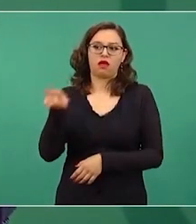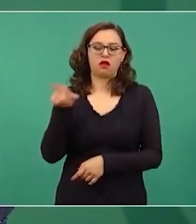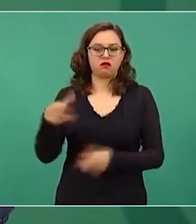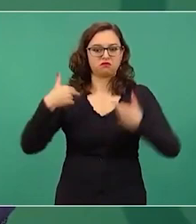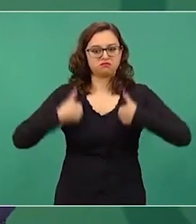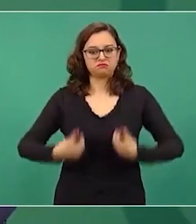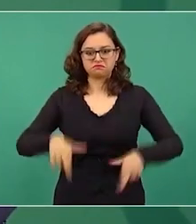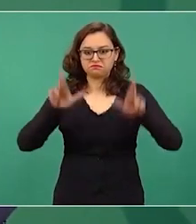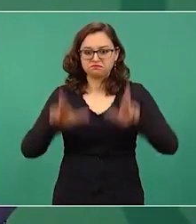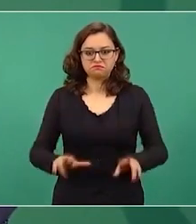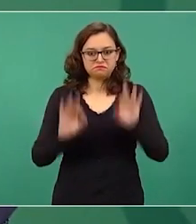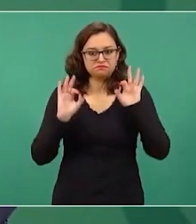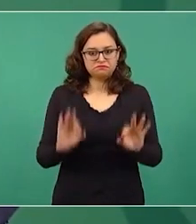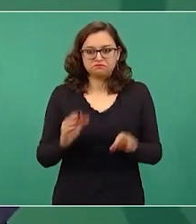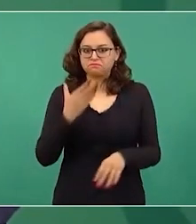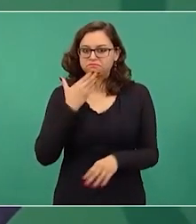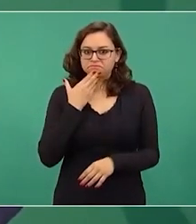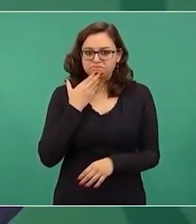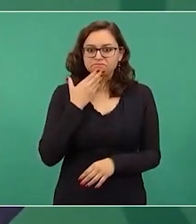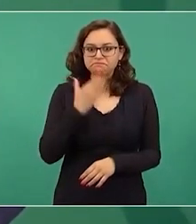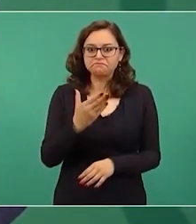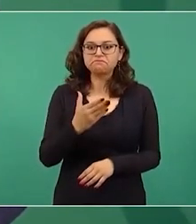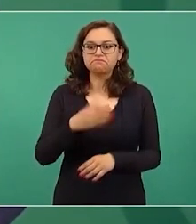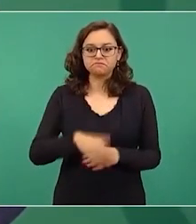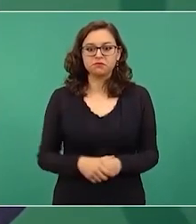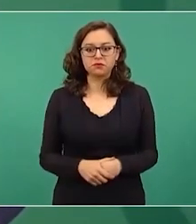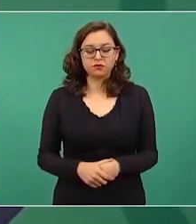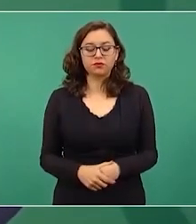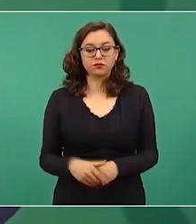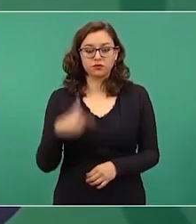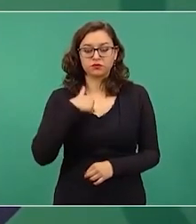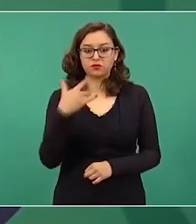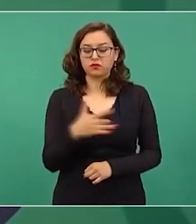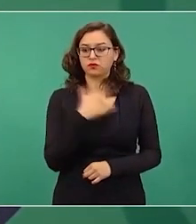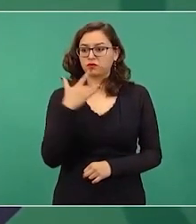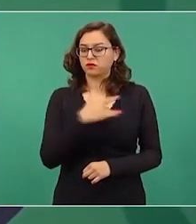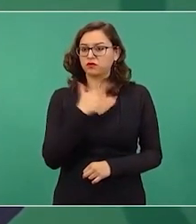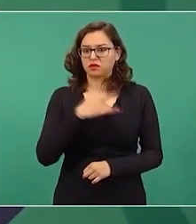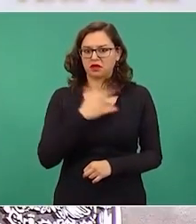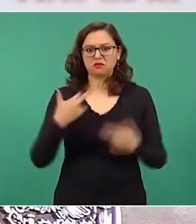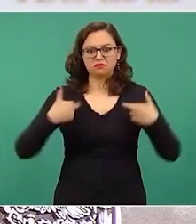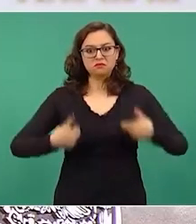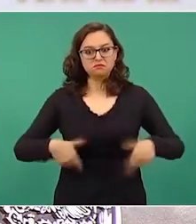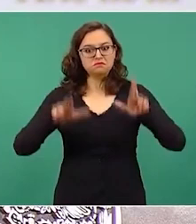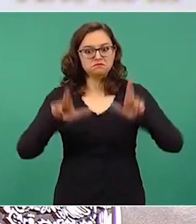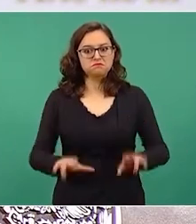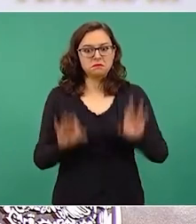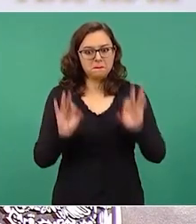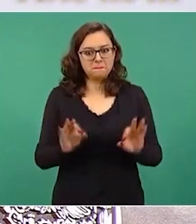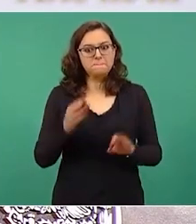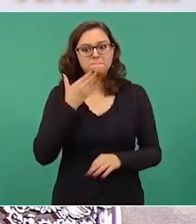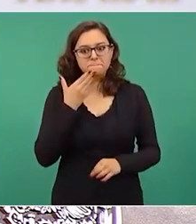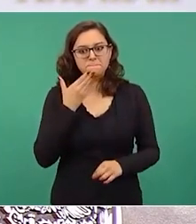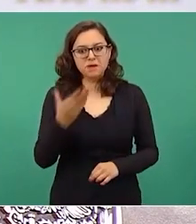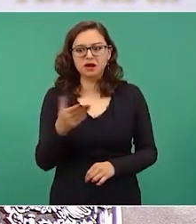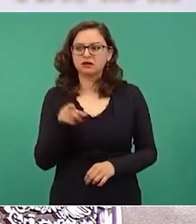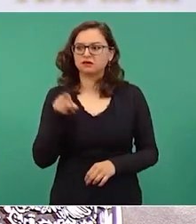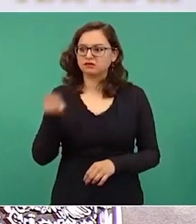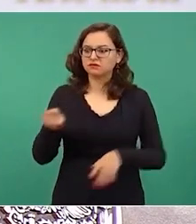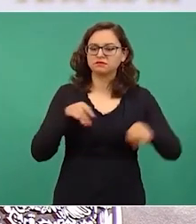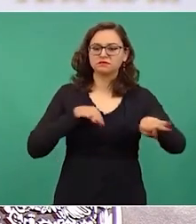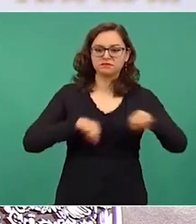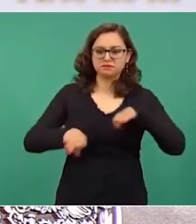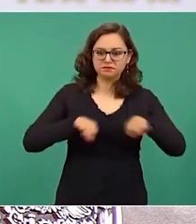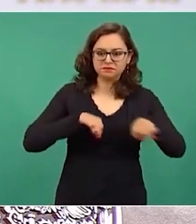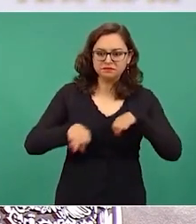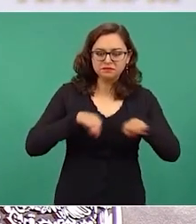representa muy bien me siento representado por la jefa de gobierno que es una mujer trabajadora